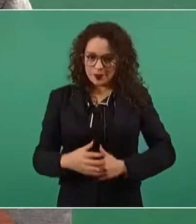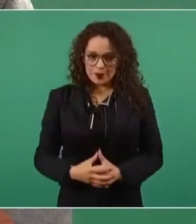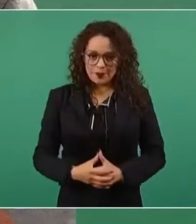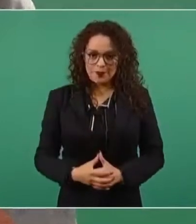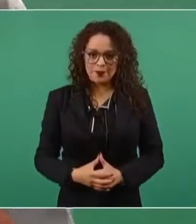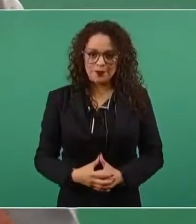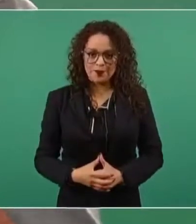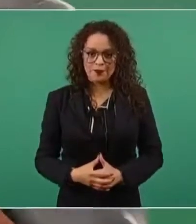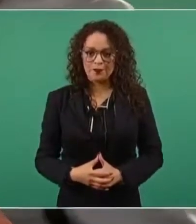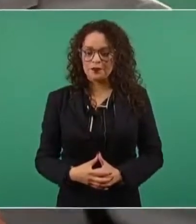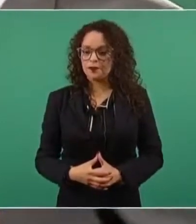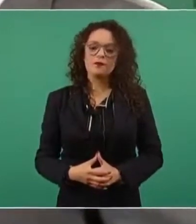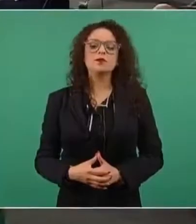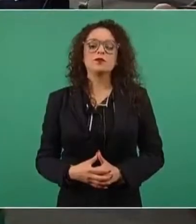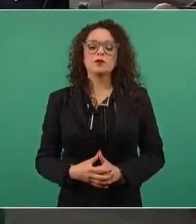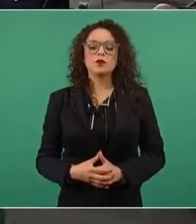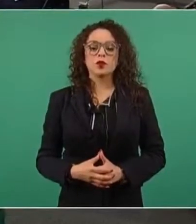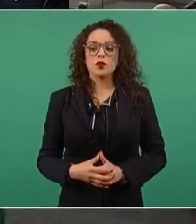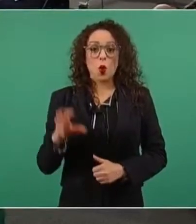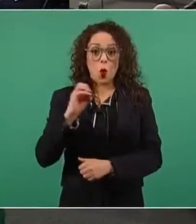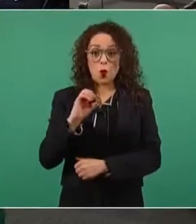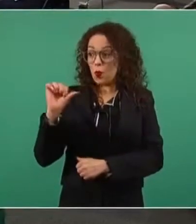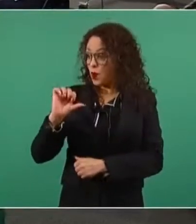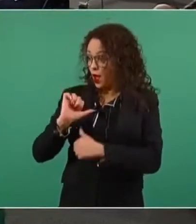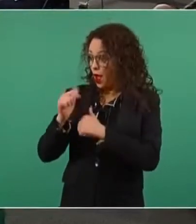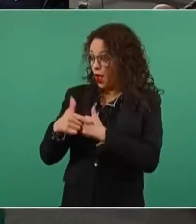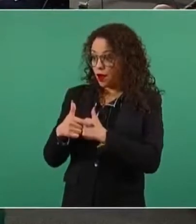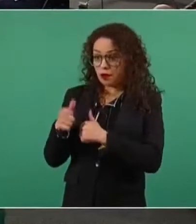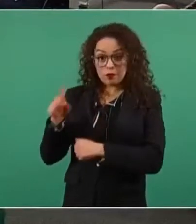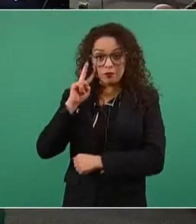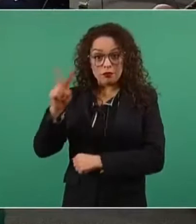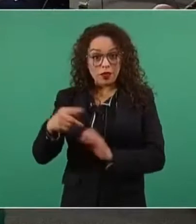¿O viene algo hoy en los medios sobre la consulta?